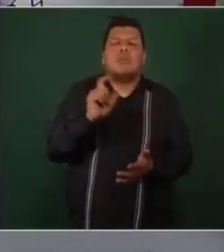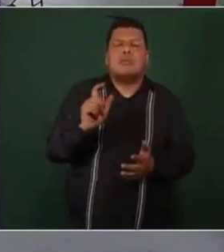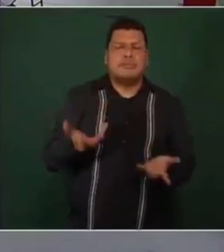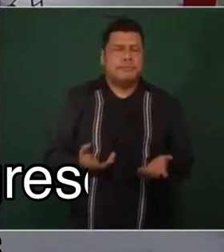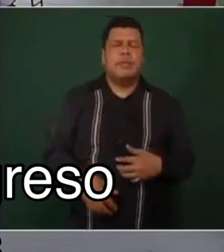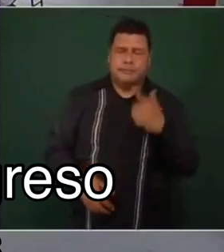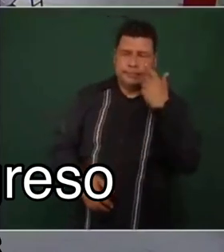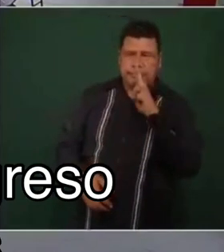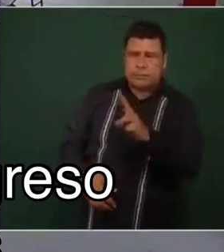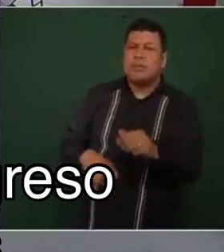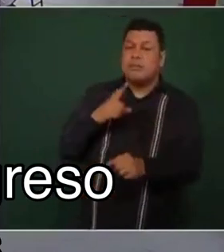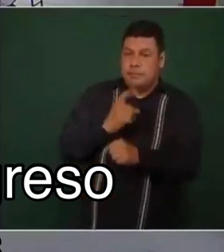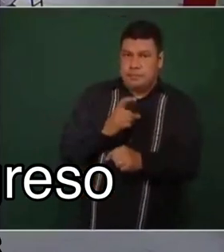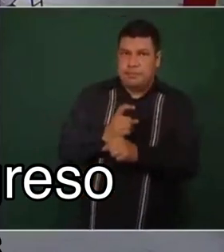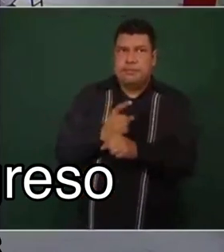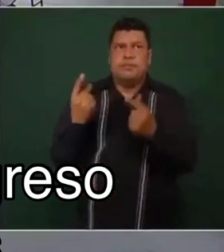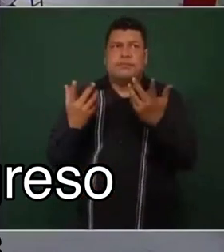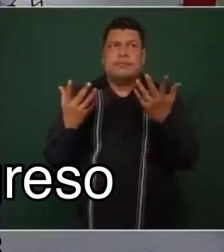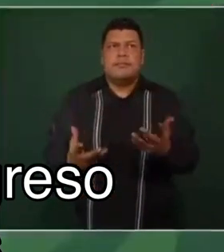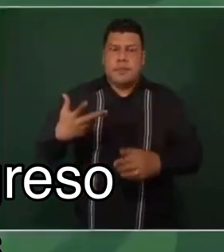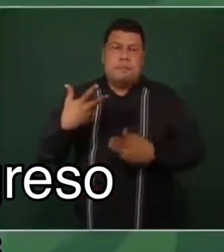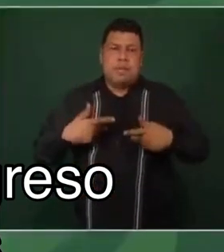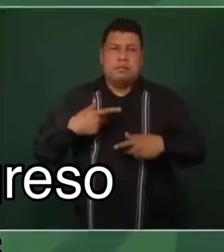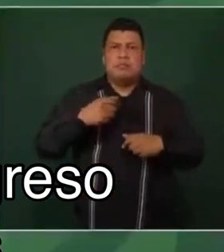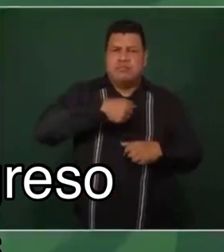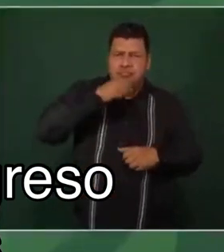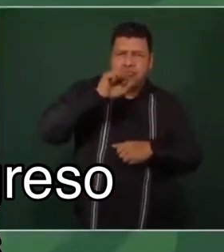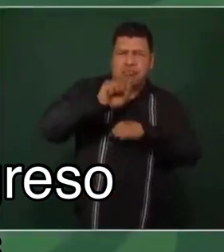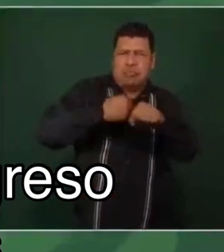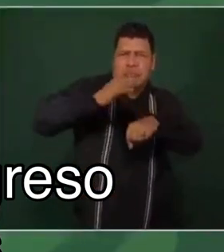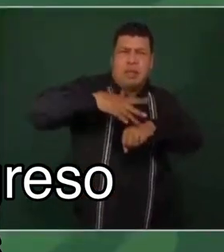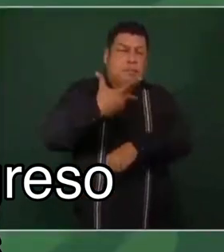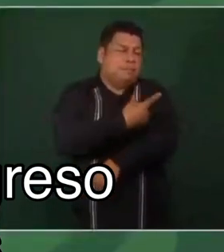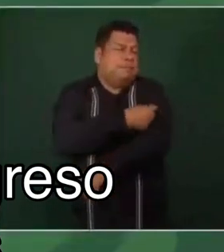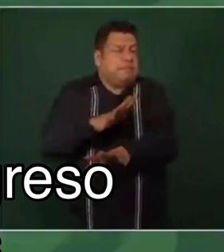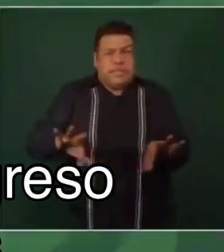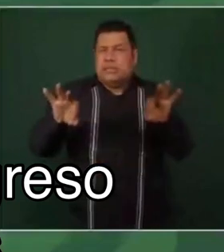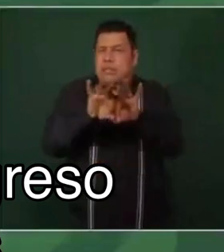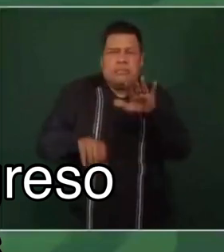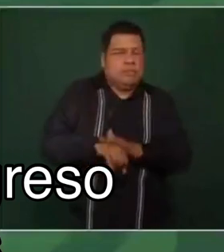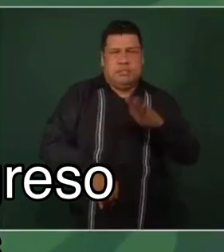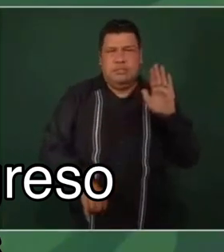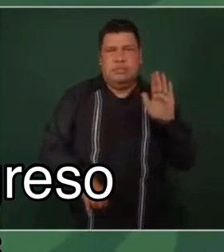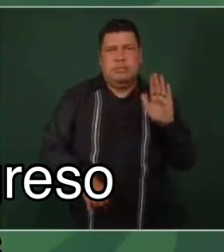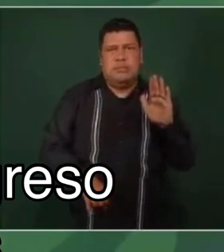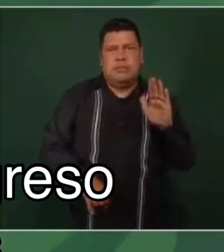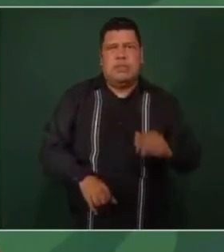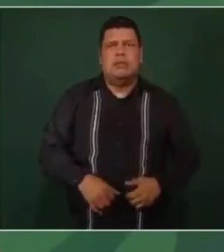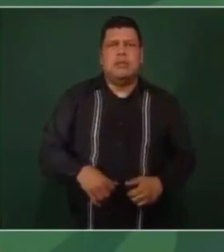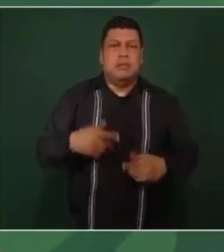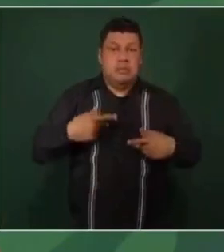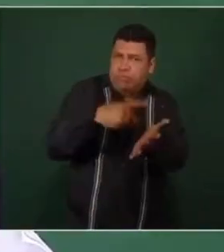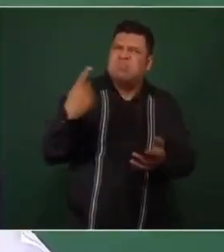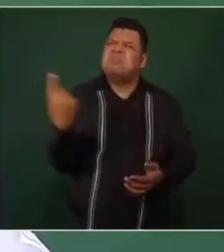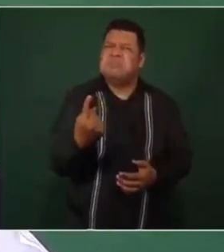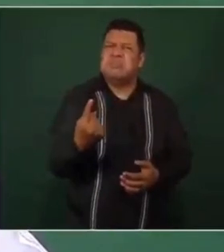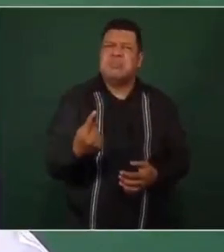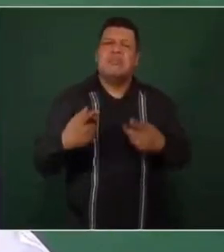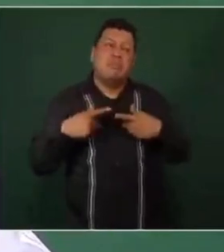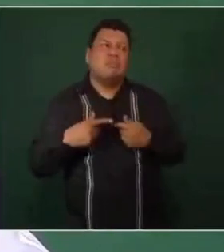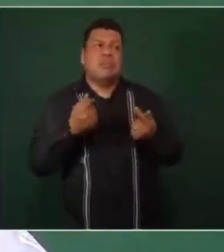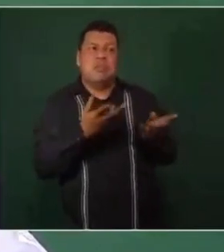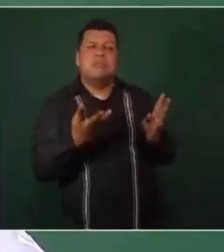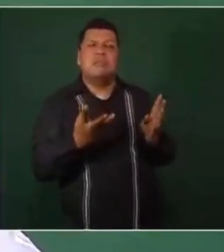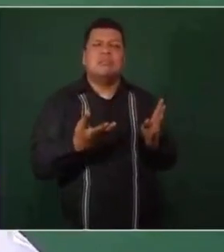Primero es terminar de vacunar a los adultos mayores, esa es la prioridad, adultos mayores. Está